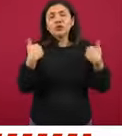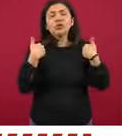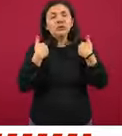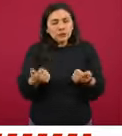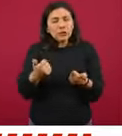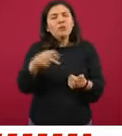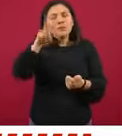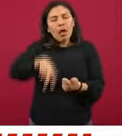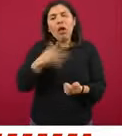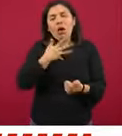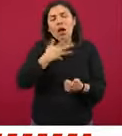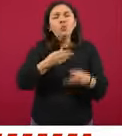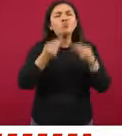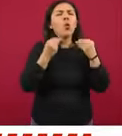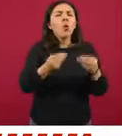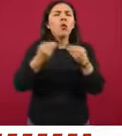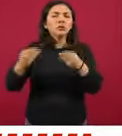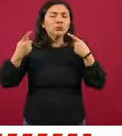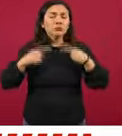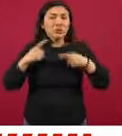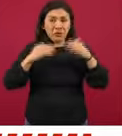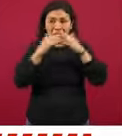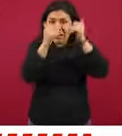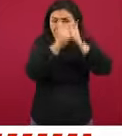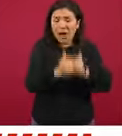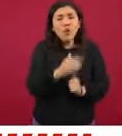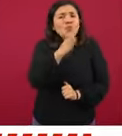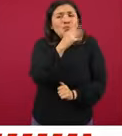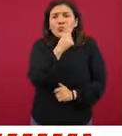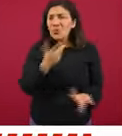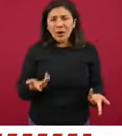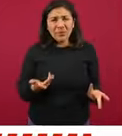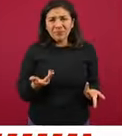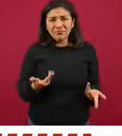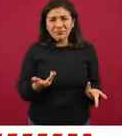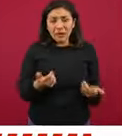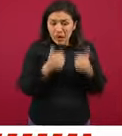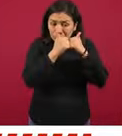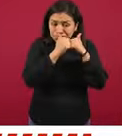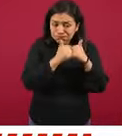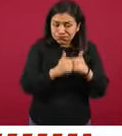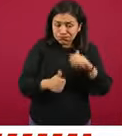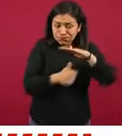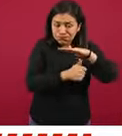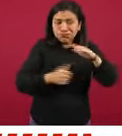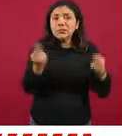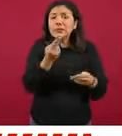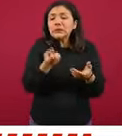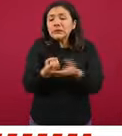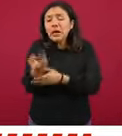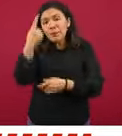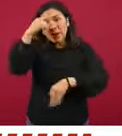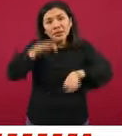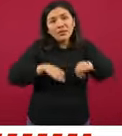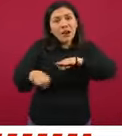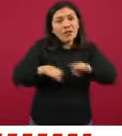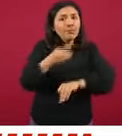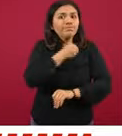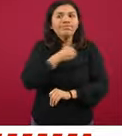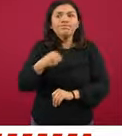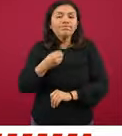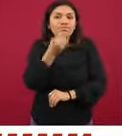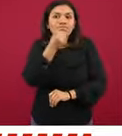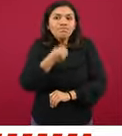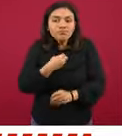que hay una proporción muy grande de la población que no puede quedarse en casa. No puede quedarse en casa, vive al día, tiene que salir, tiene